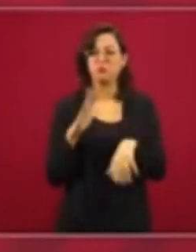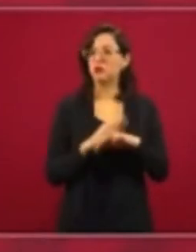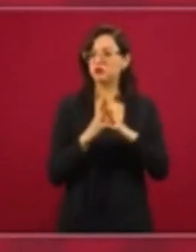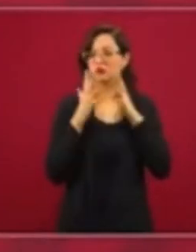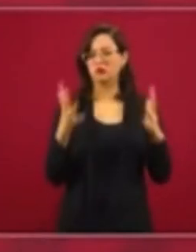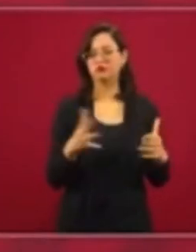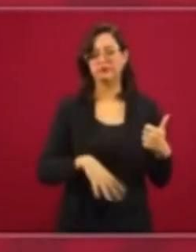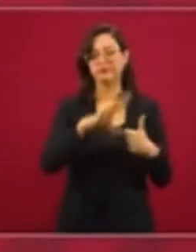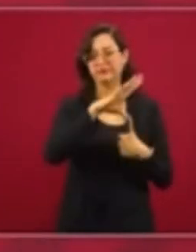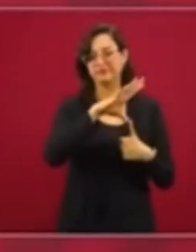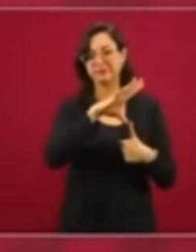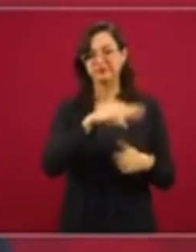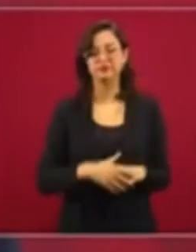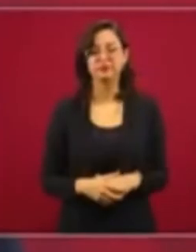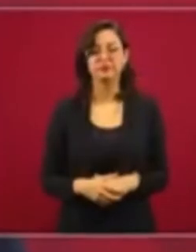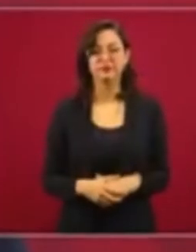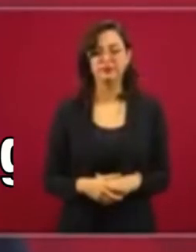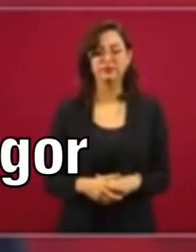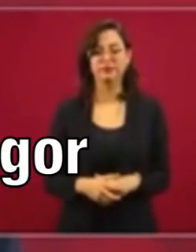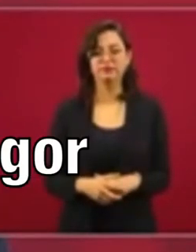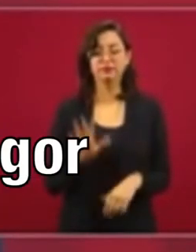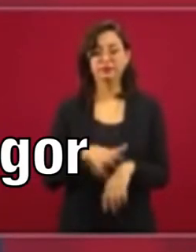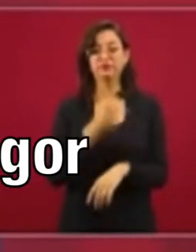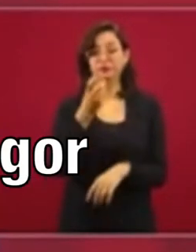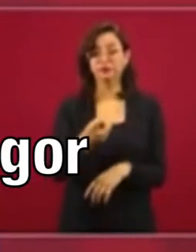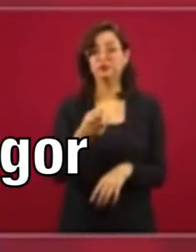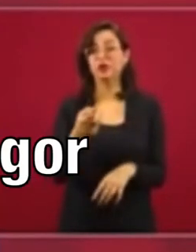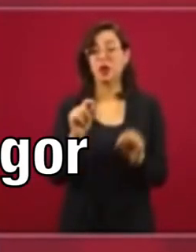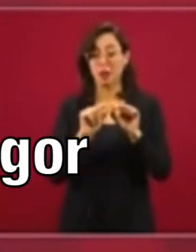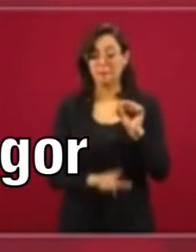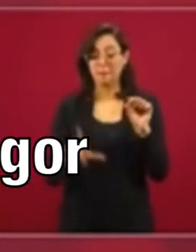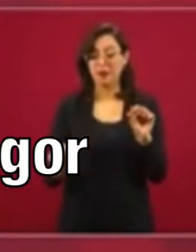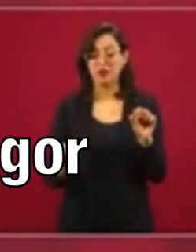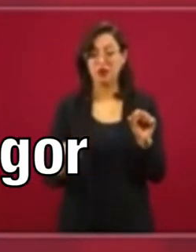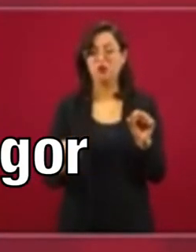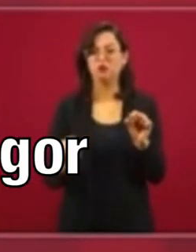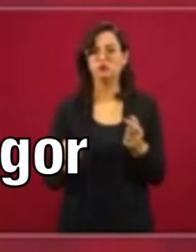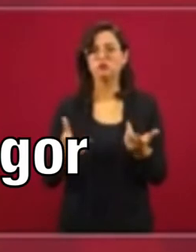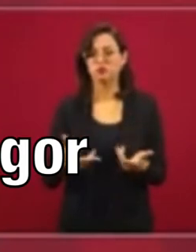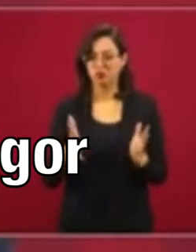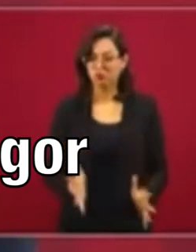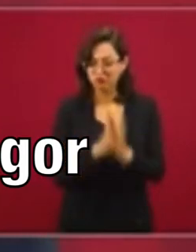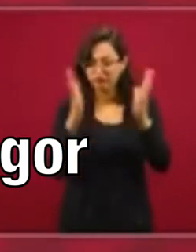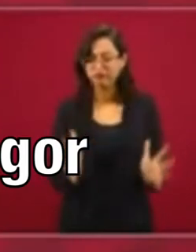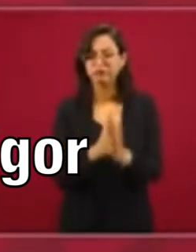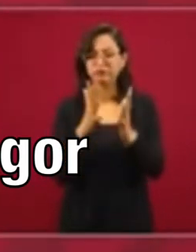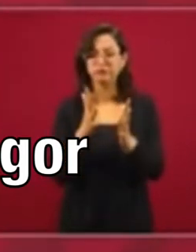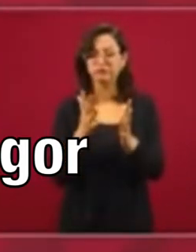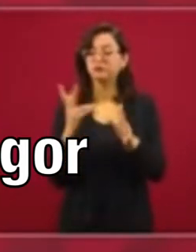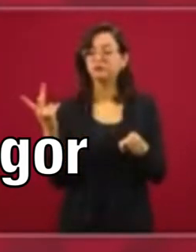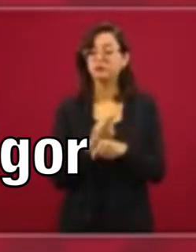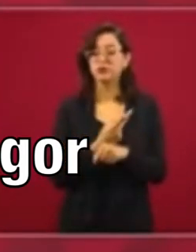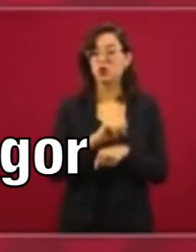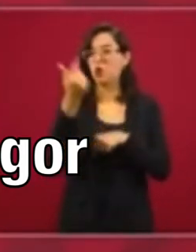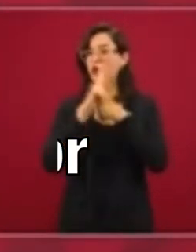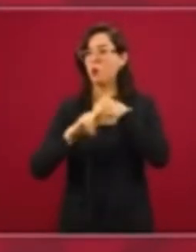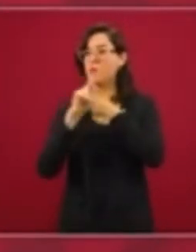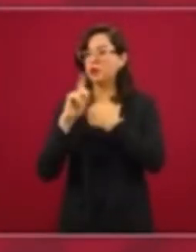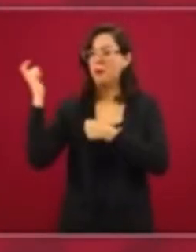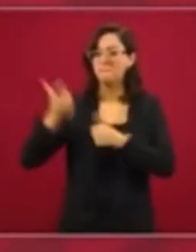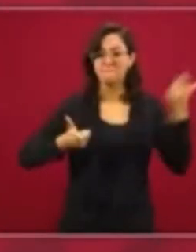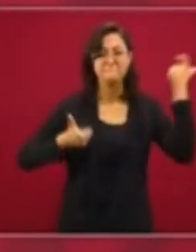Esto para México va a significar inversión, va a seguir llegando inversión foránea,